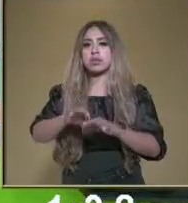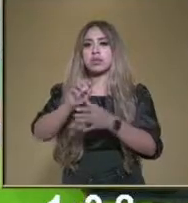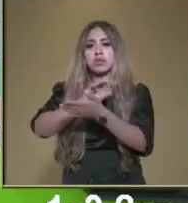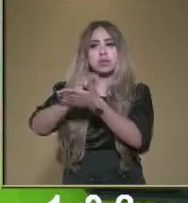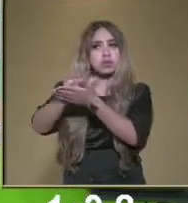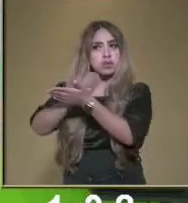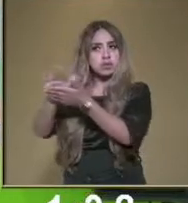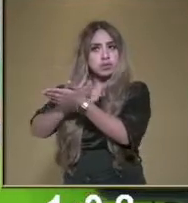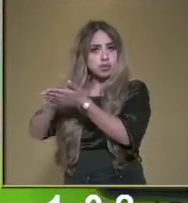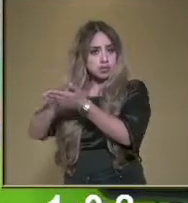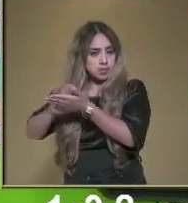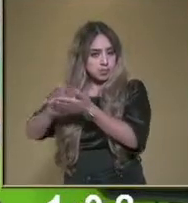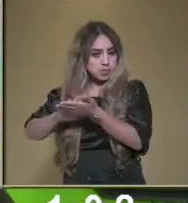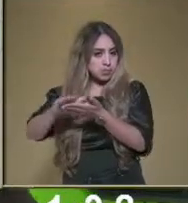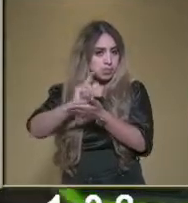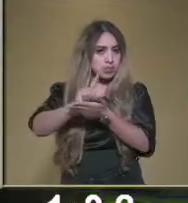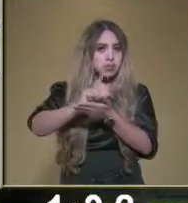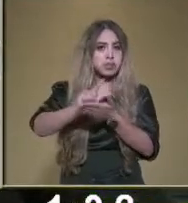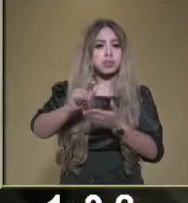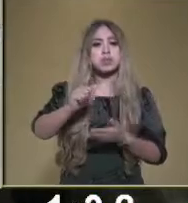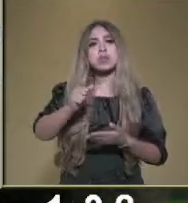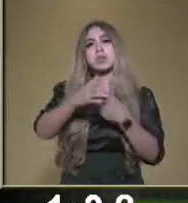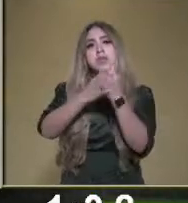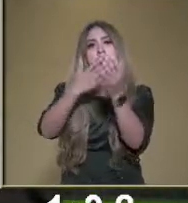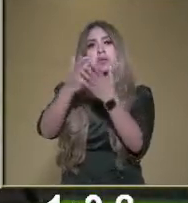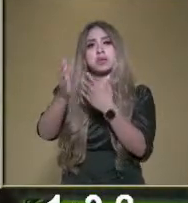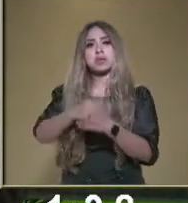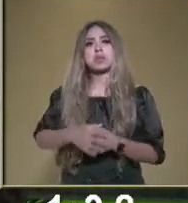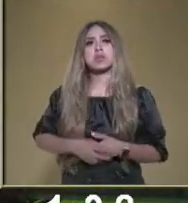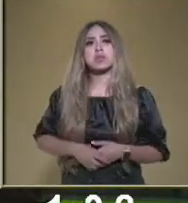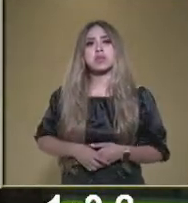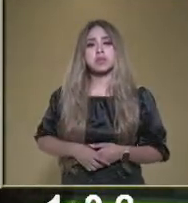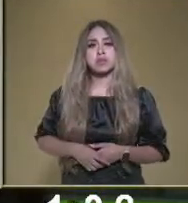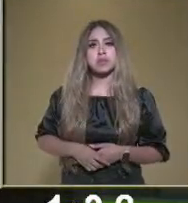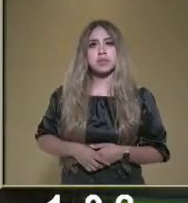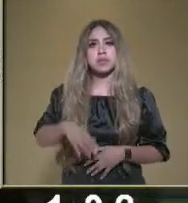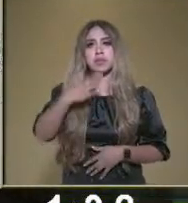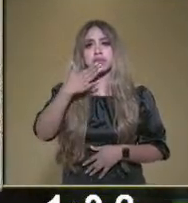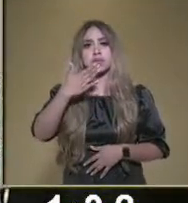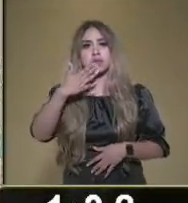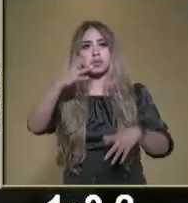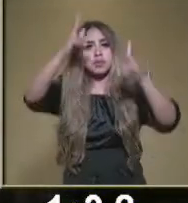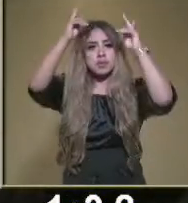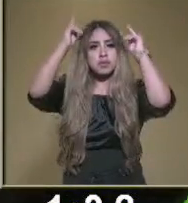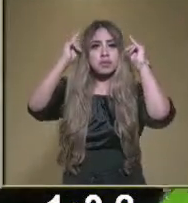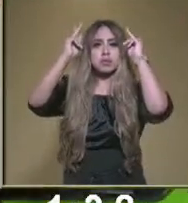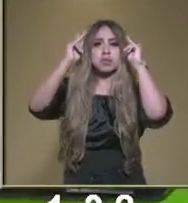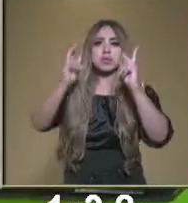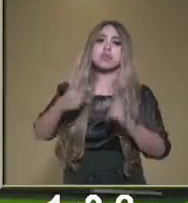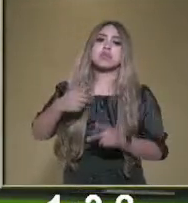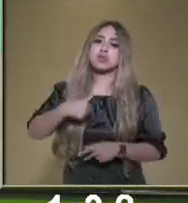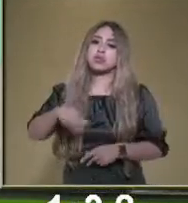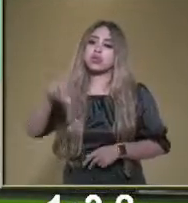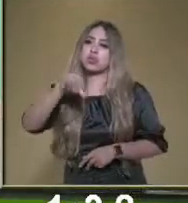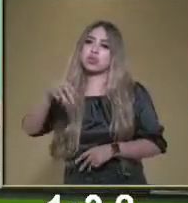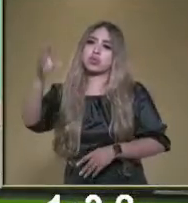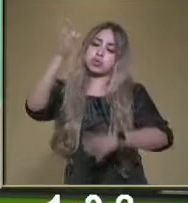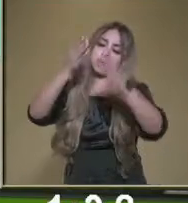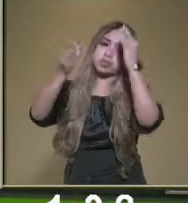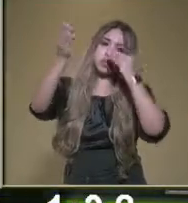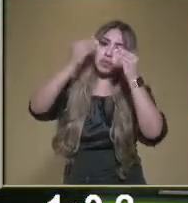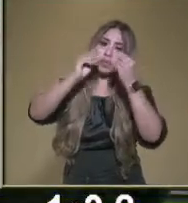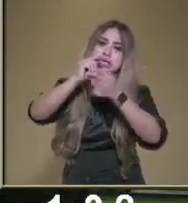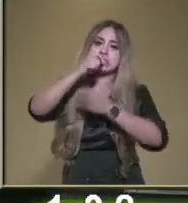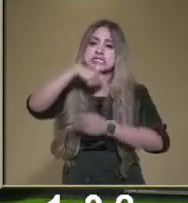las manos. Muy bien, princesa. Entonces, hoy aprendí que debo de cepillarme los dientes tres veces al día,